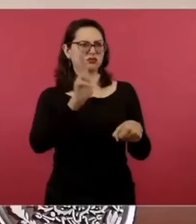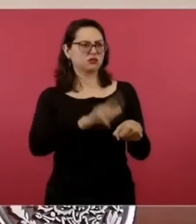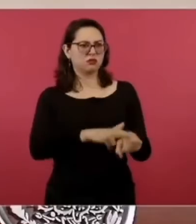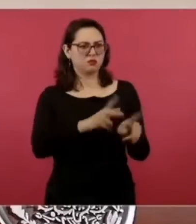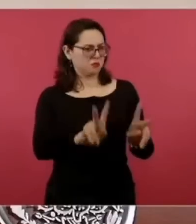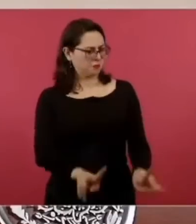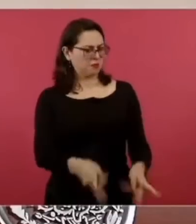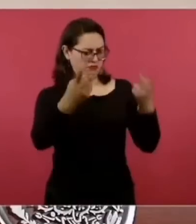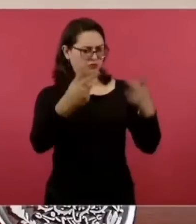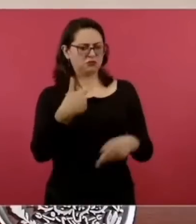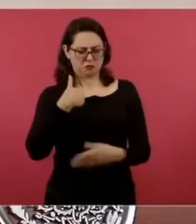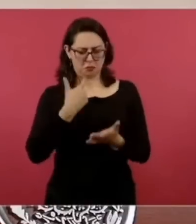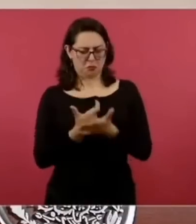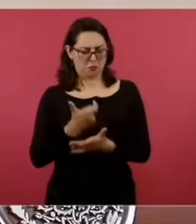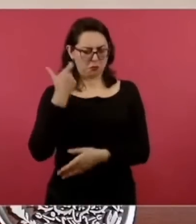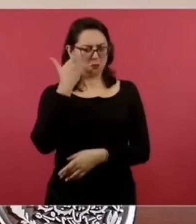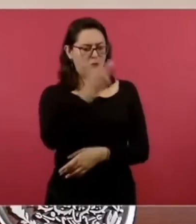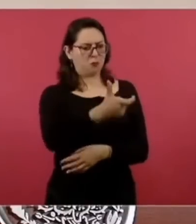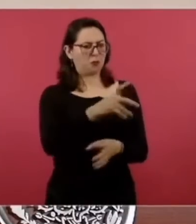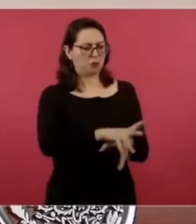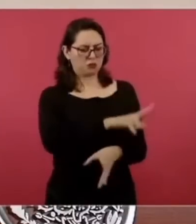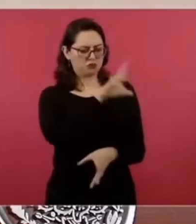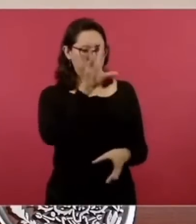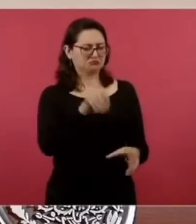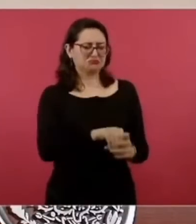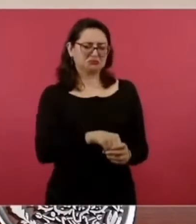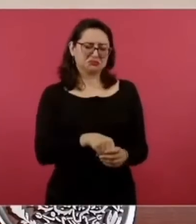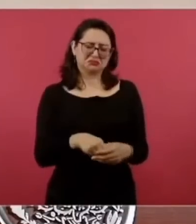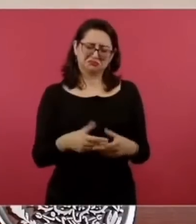no es para presumir pero